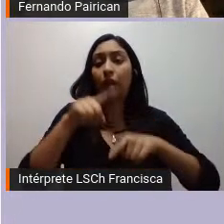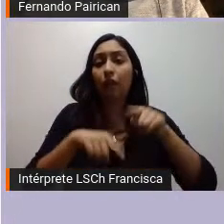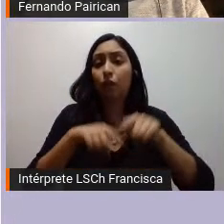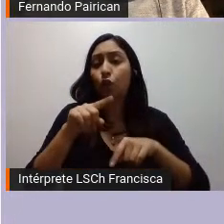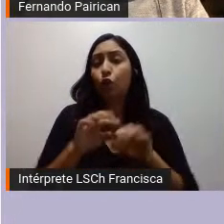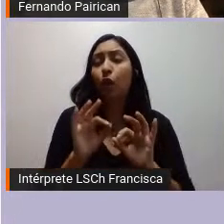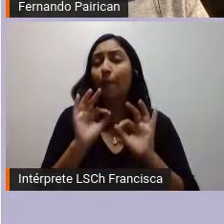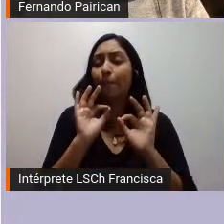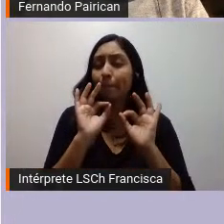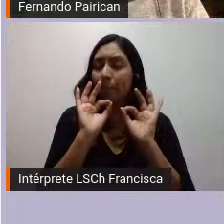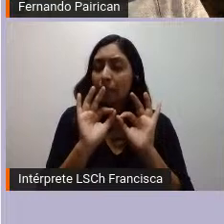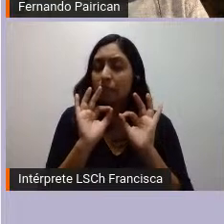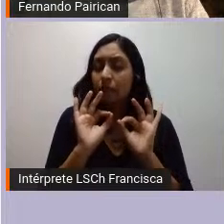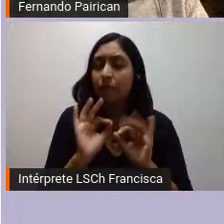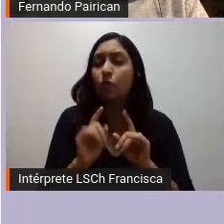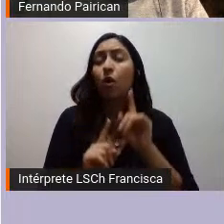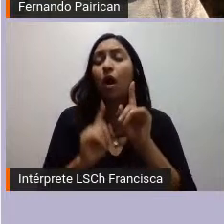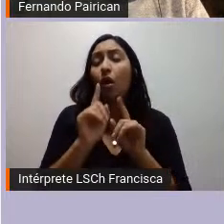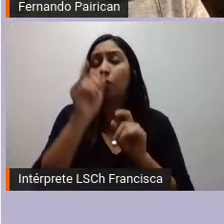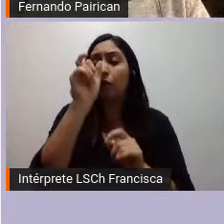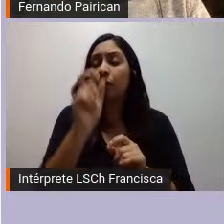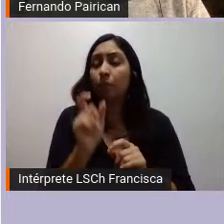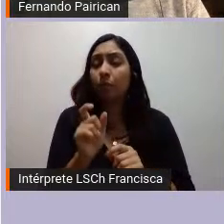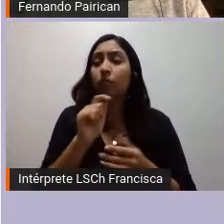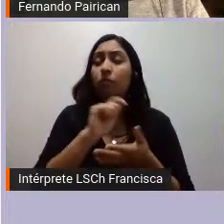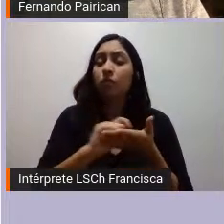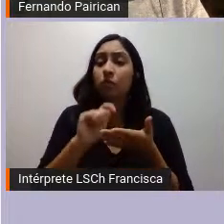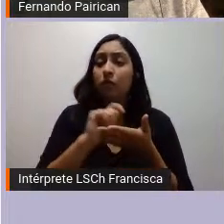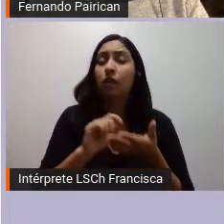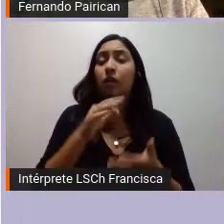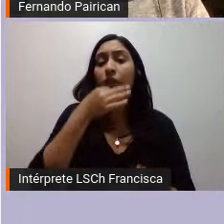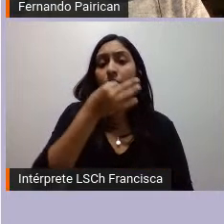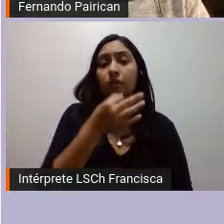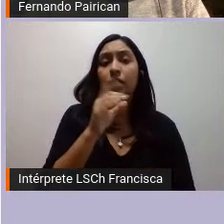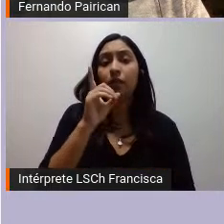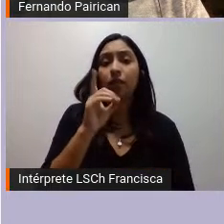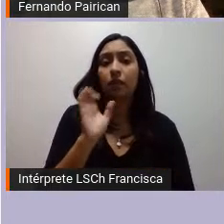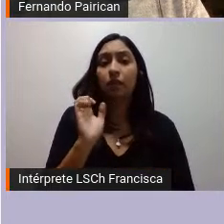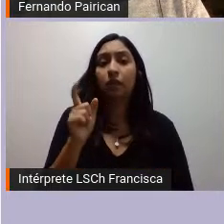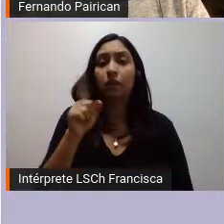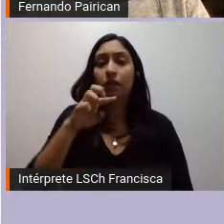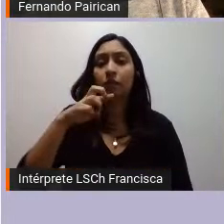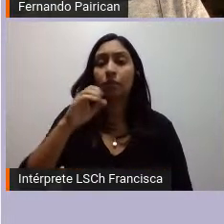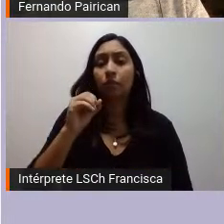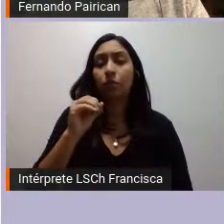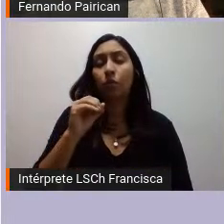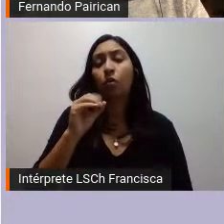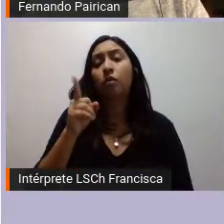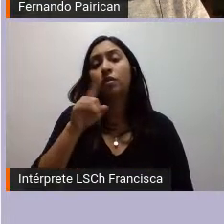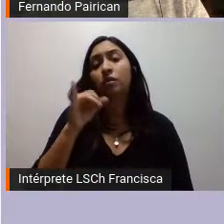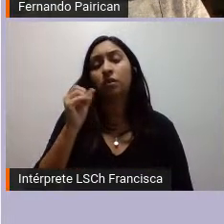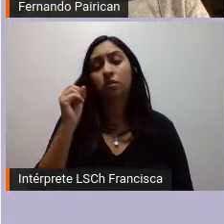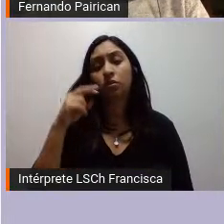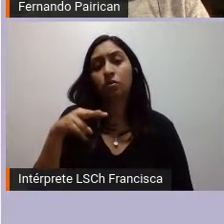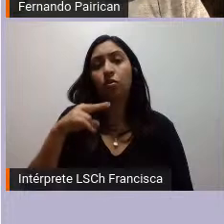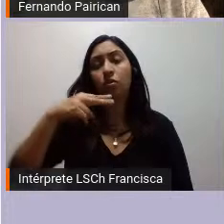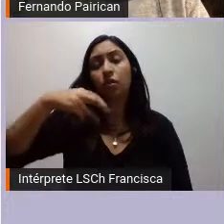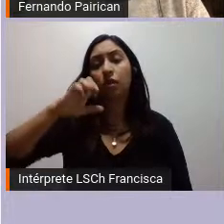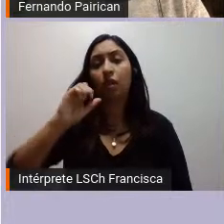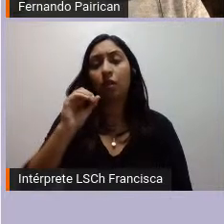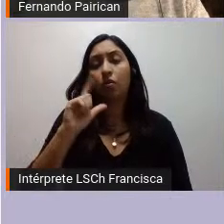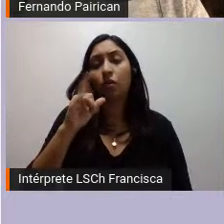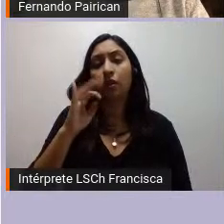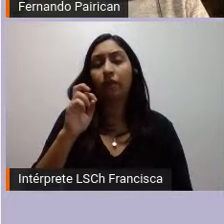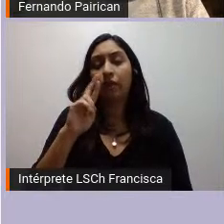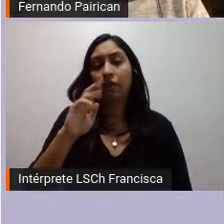denominan la desposición neoliberal. Vemos también que a partir del 2000 entra este modelo un poco en crisis,